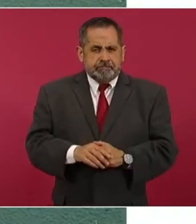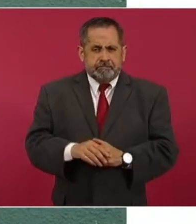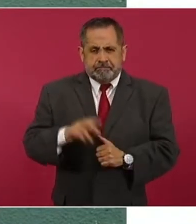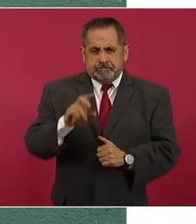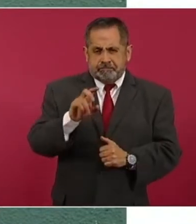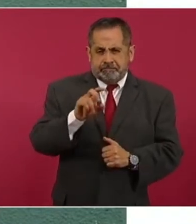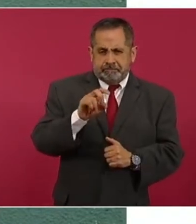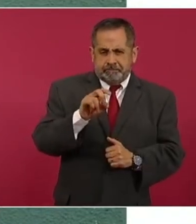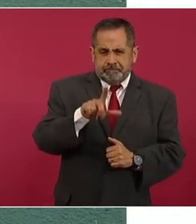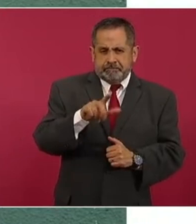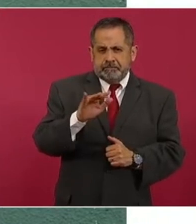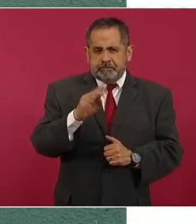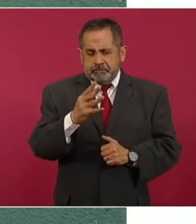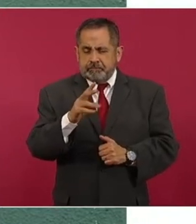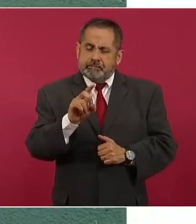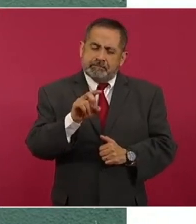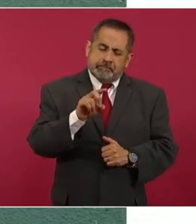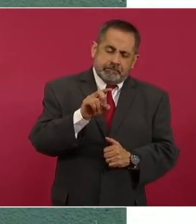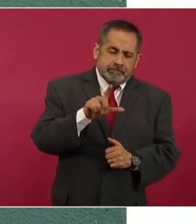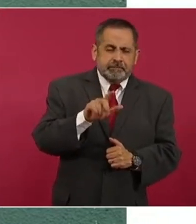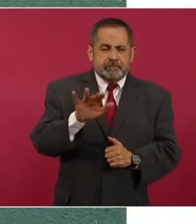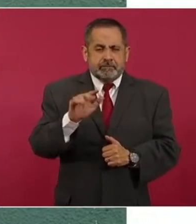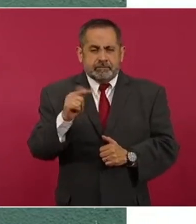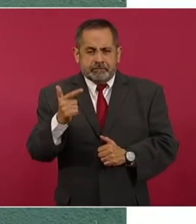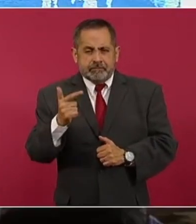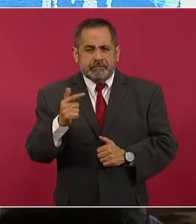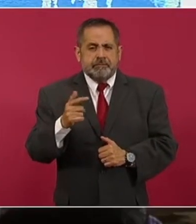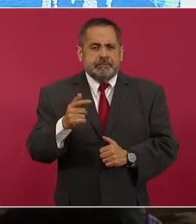3754 3757